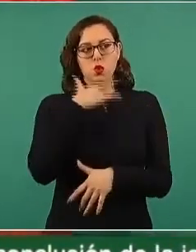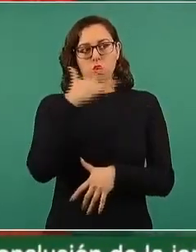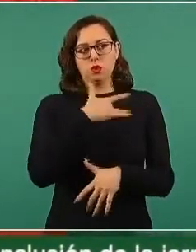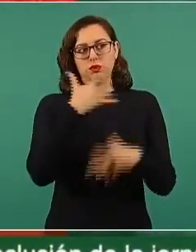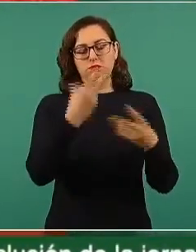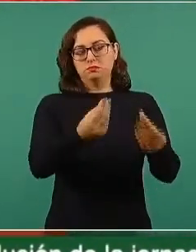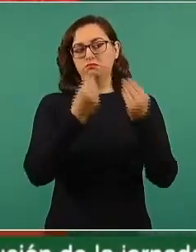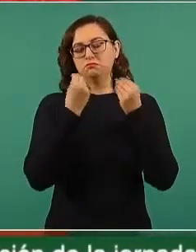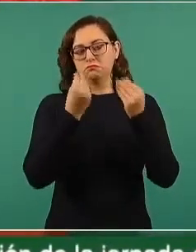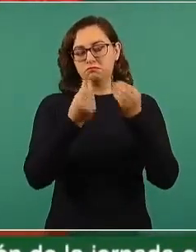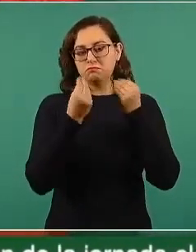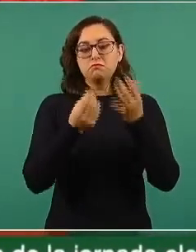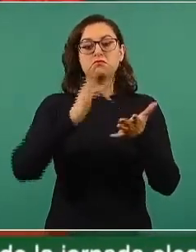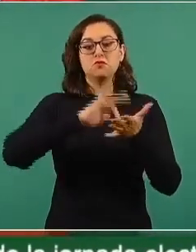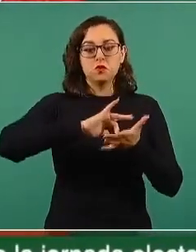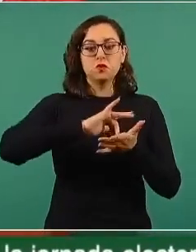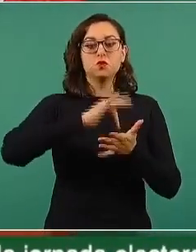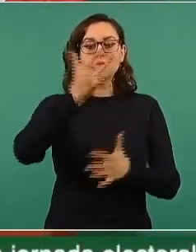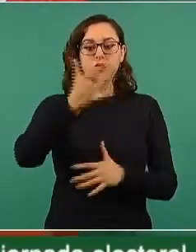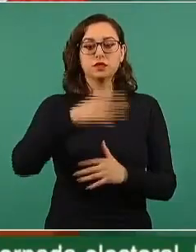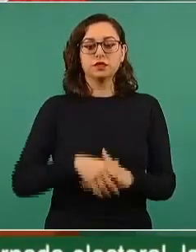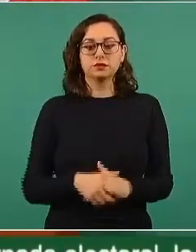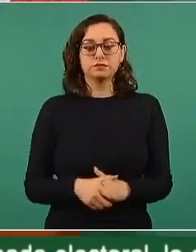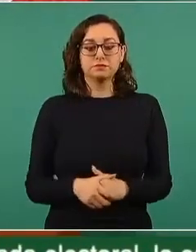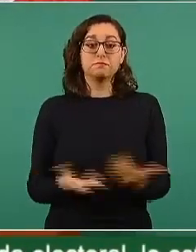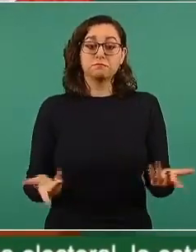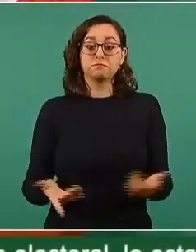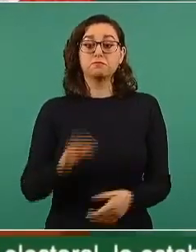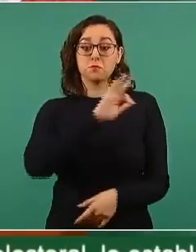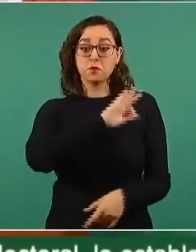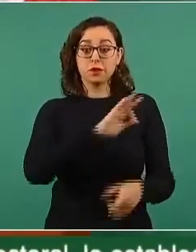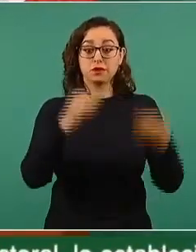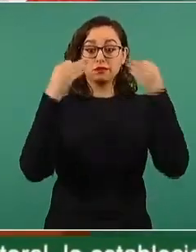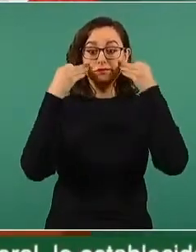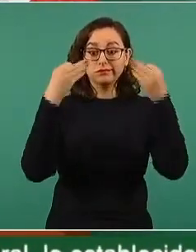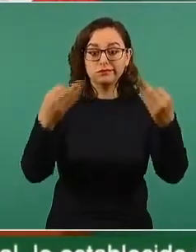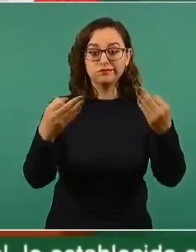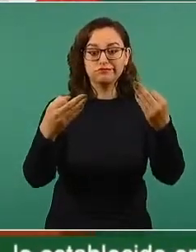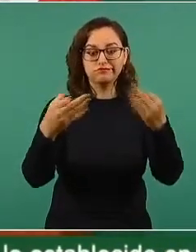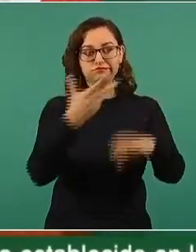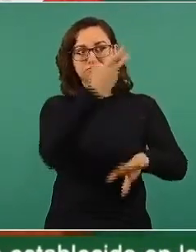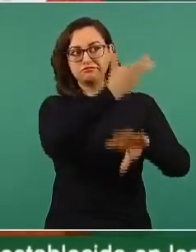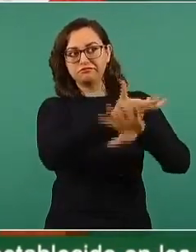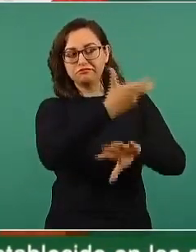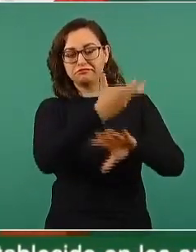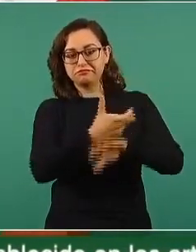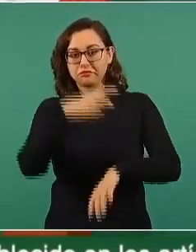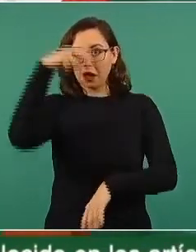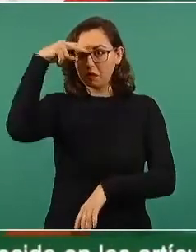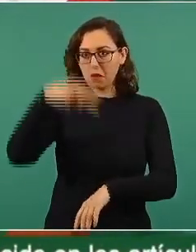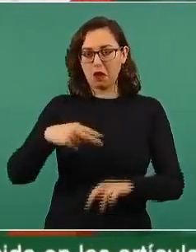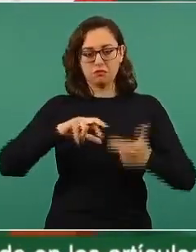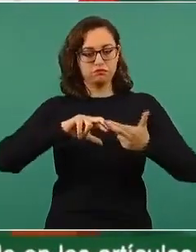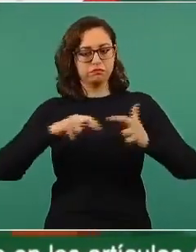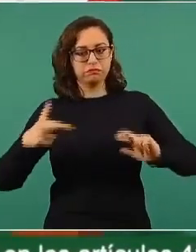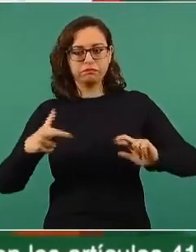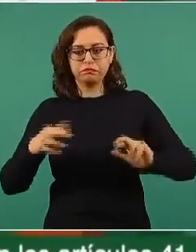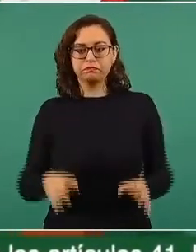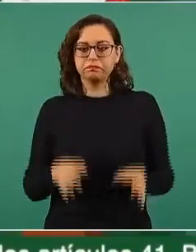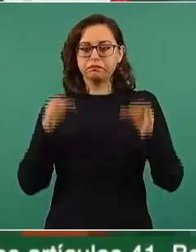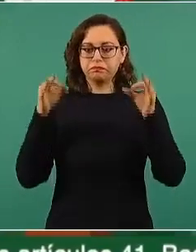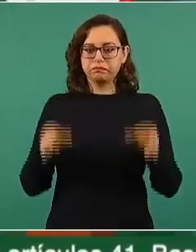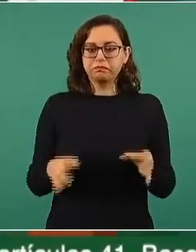confirma el que es buena nuestra relación, este es un